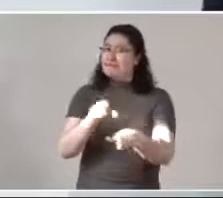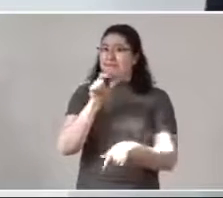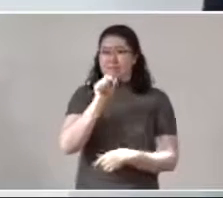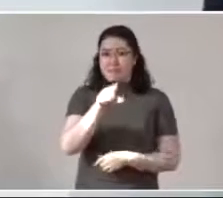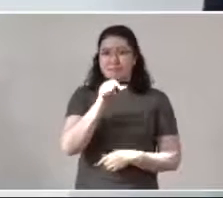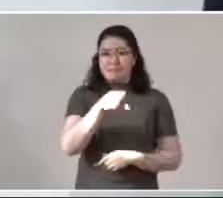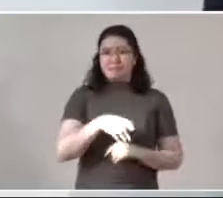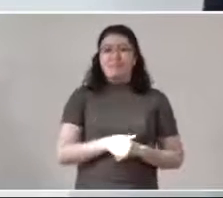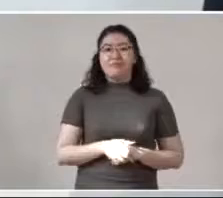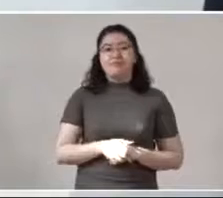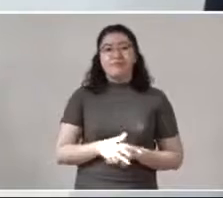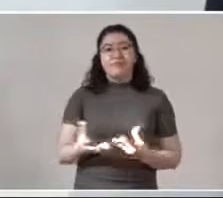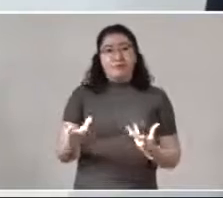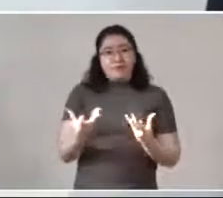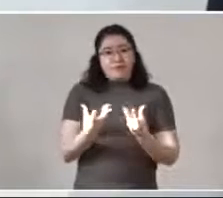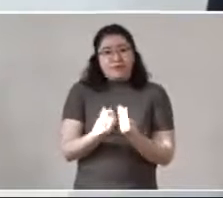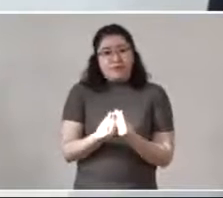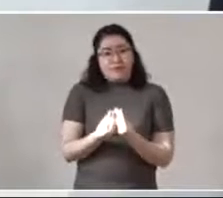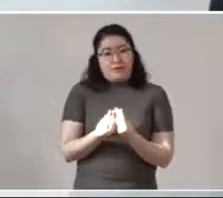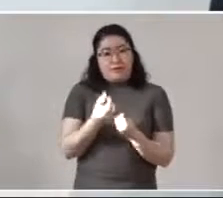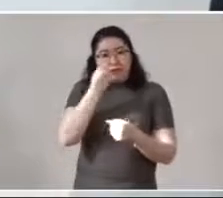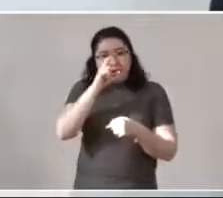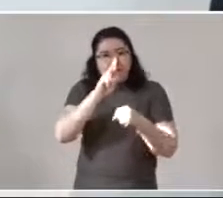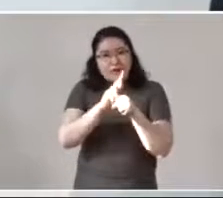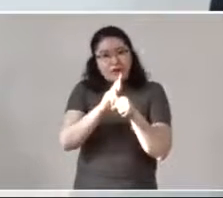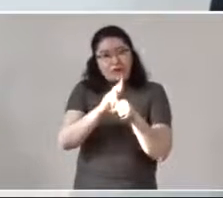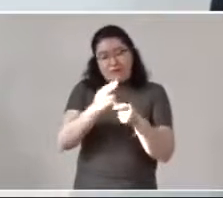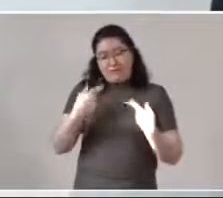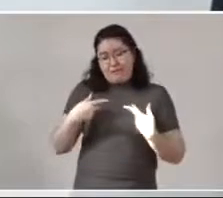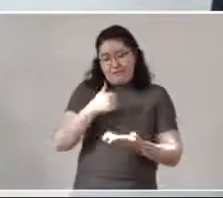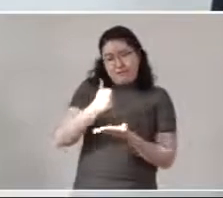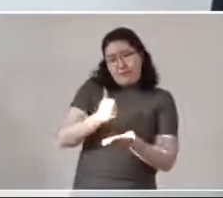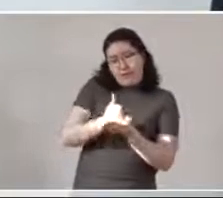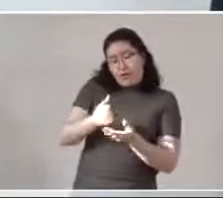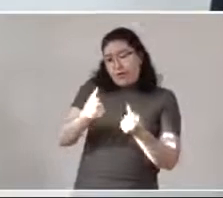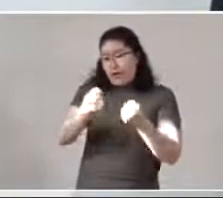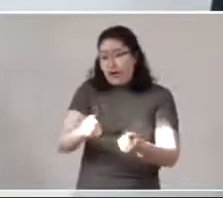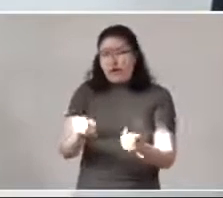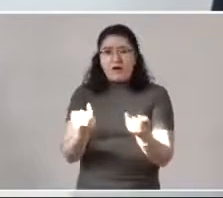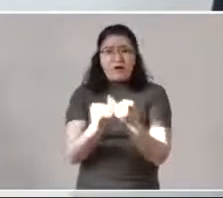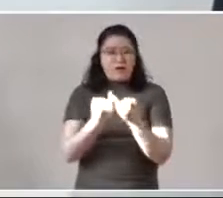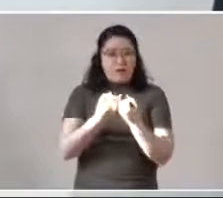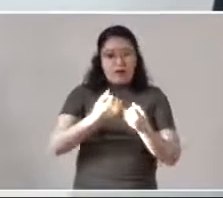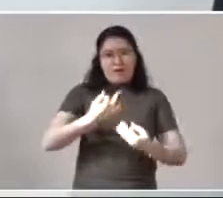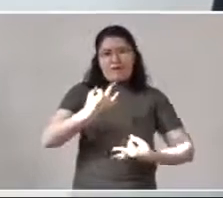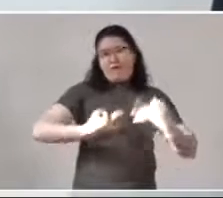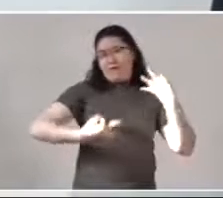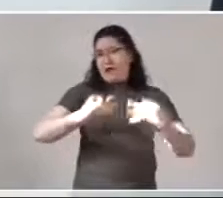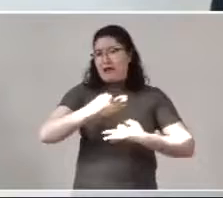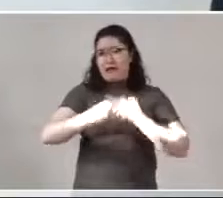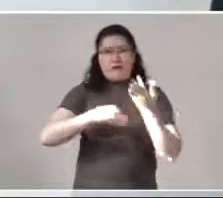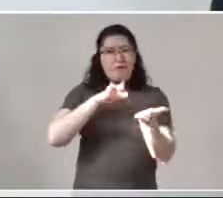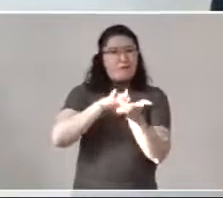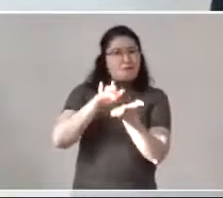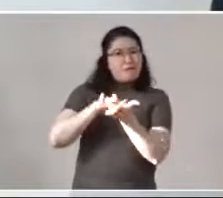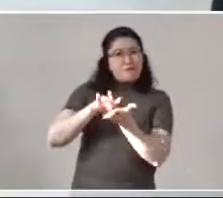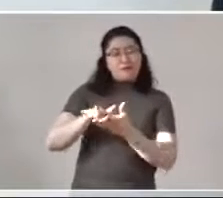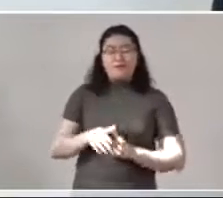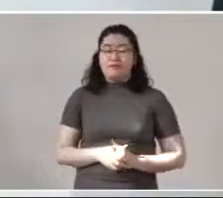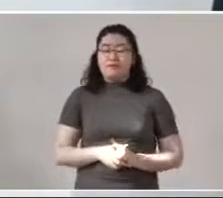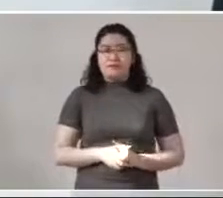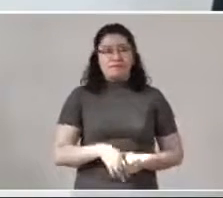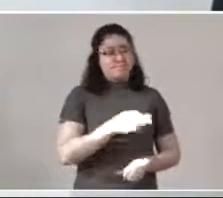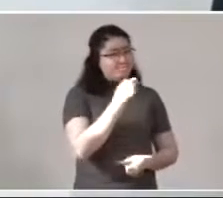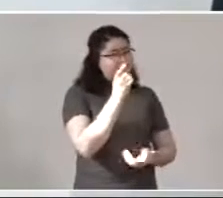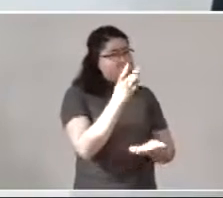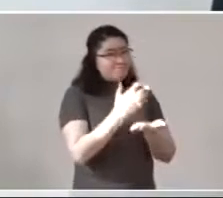con la Secretaría de Seguridad Ciudadana, la Fiscalía y el apoyo de las fuerzas federales. Y ya por último,